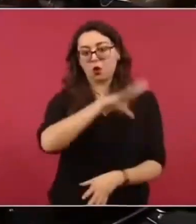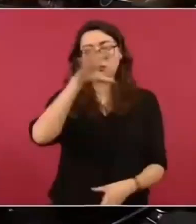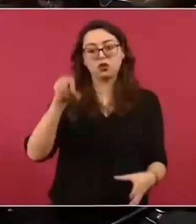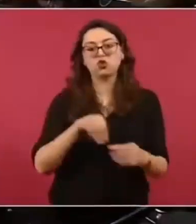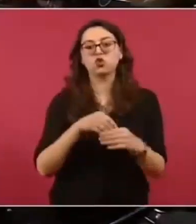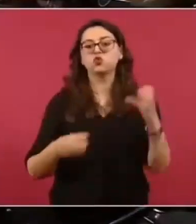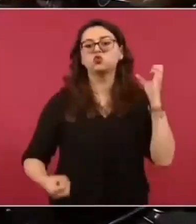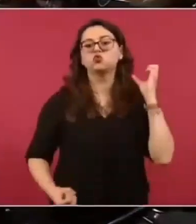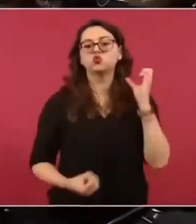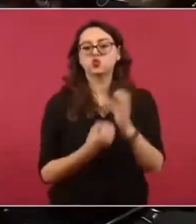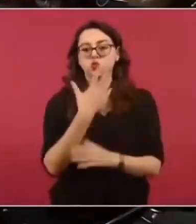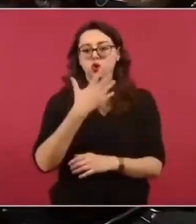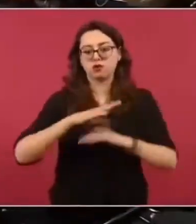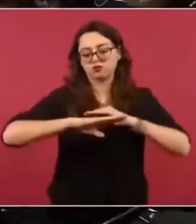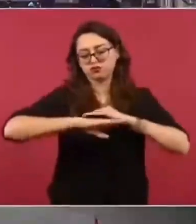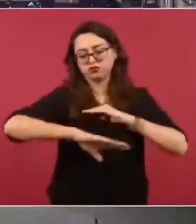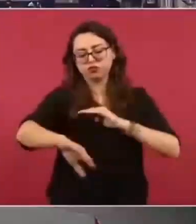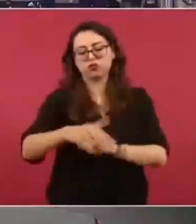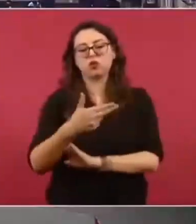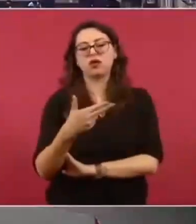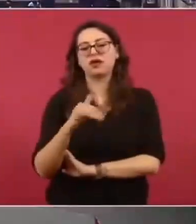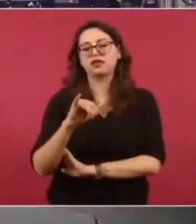Vuelven a padecer. ¿De acuerdo? Bueno. Bueno. Bueno. Gracias.